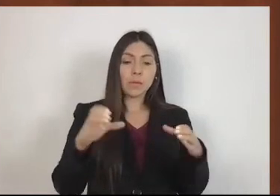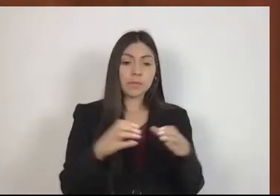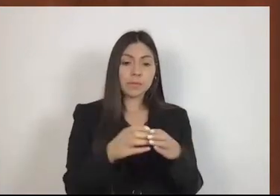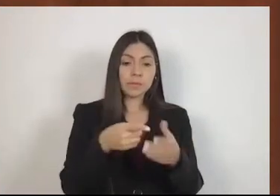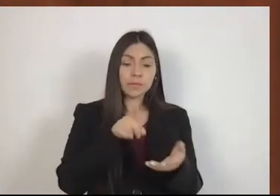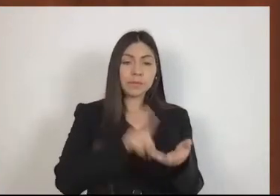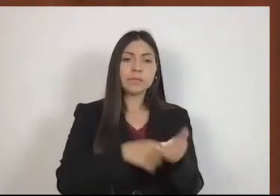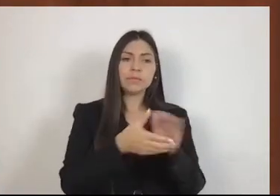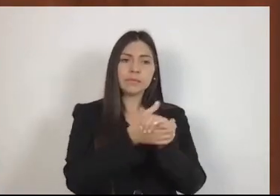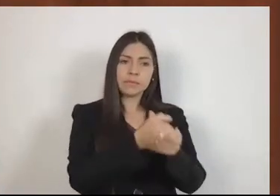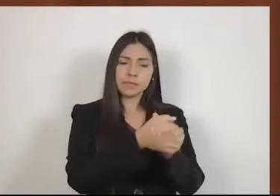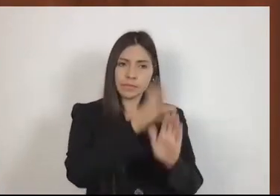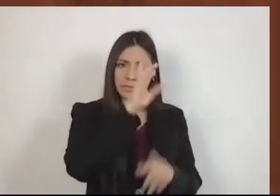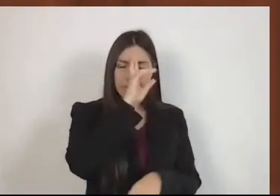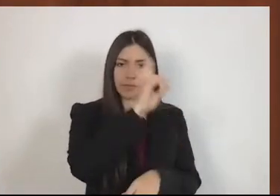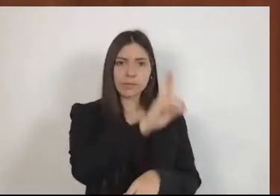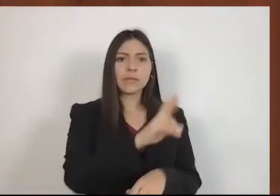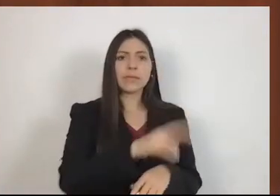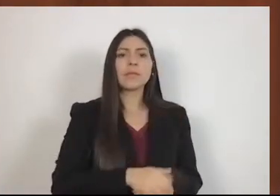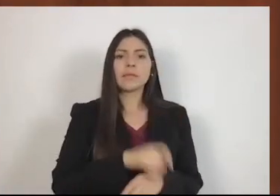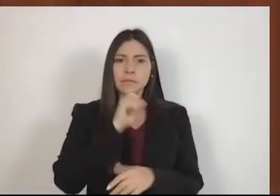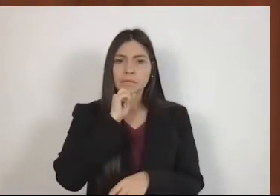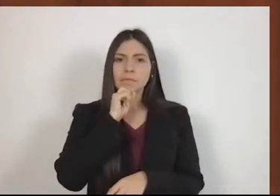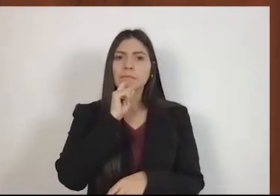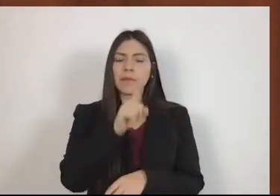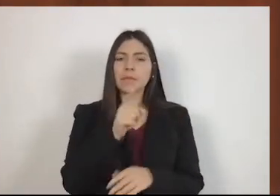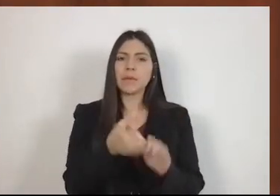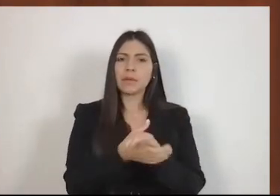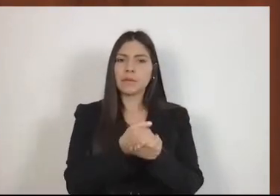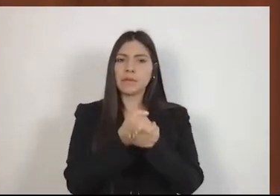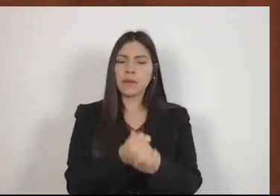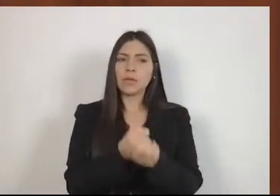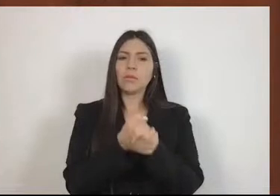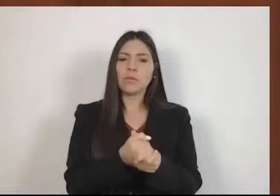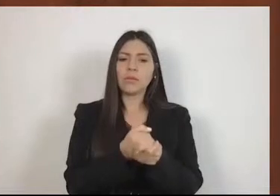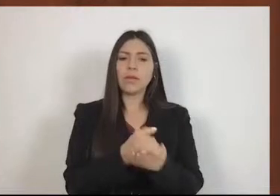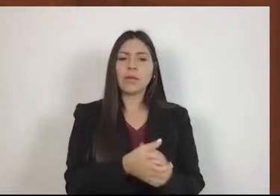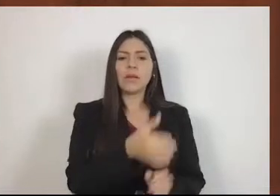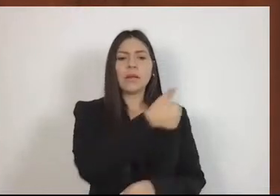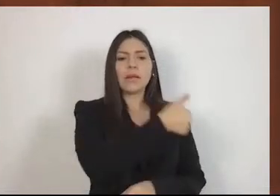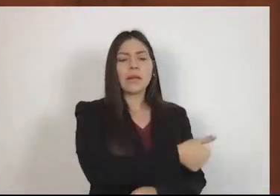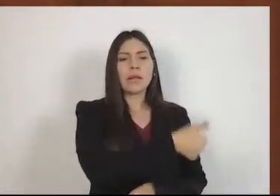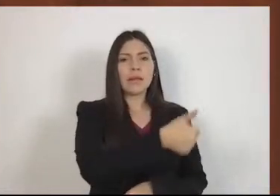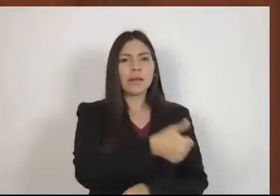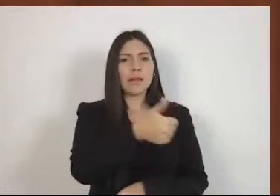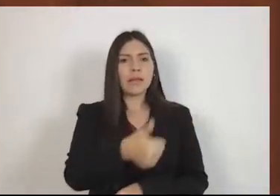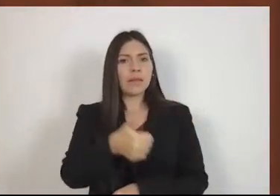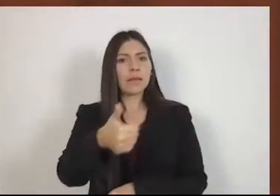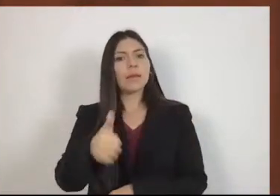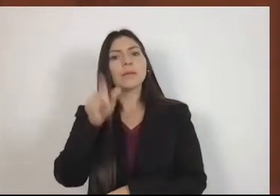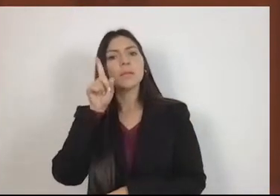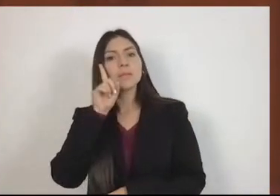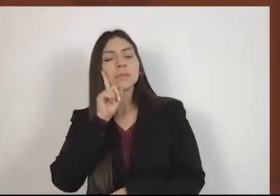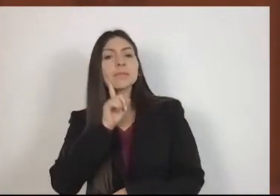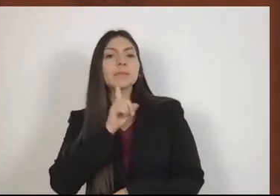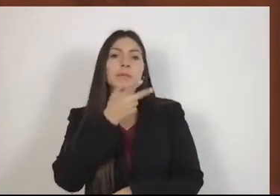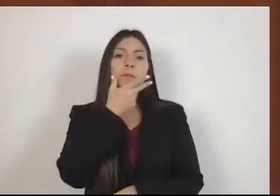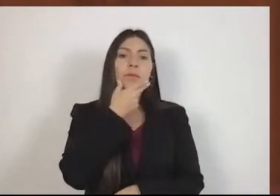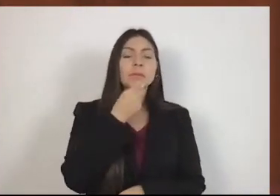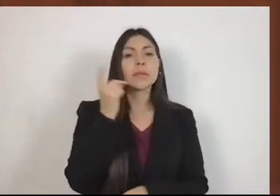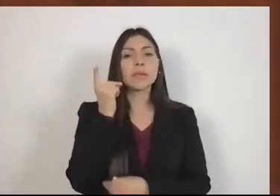Hago extensivo el saludo a cada integrante de este pleno, diputadas y diputados,